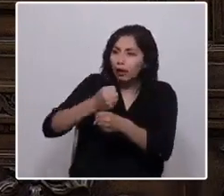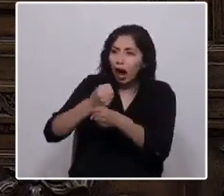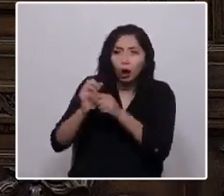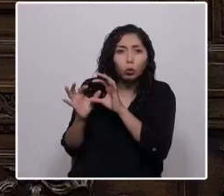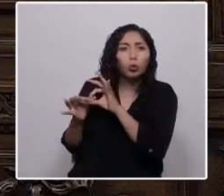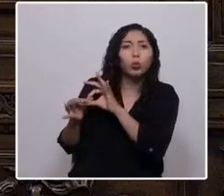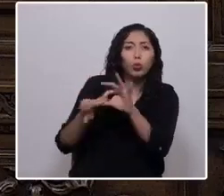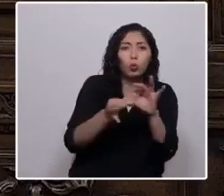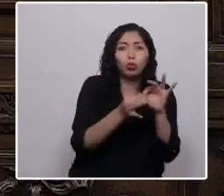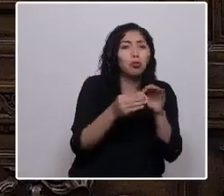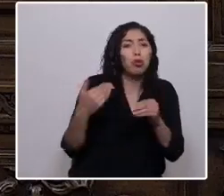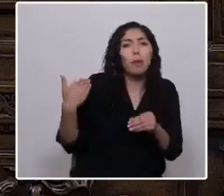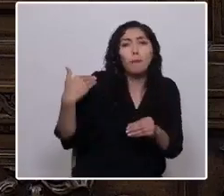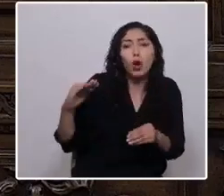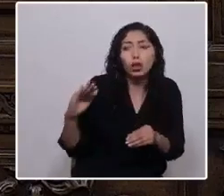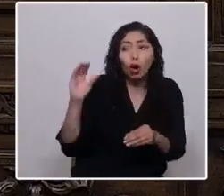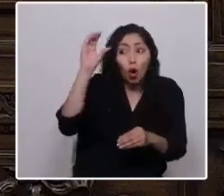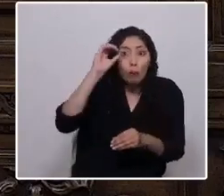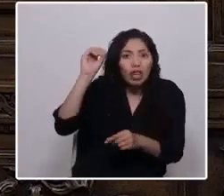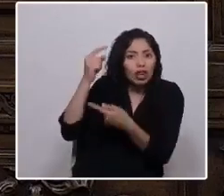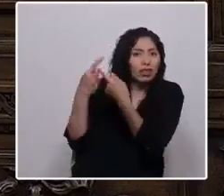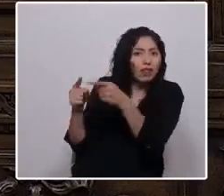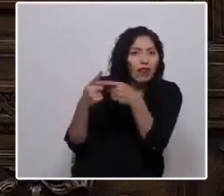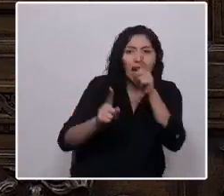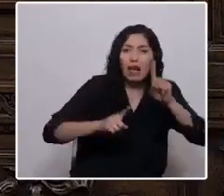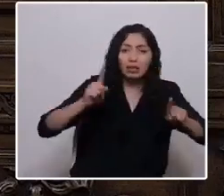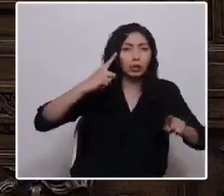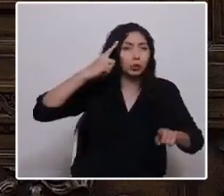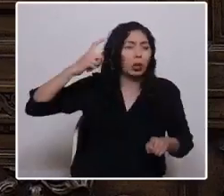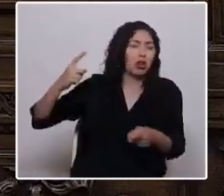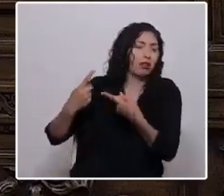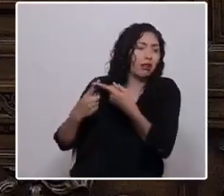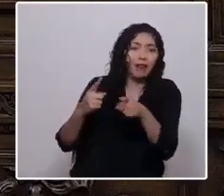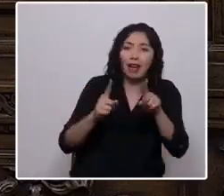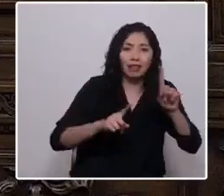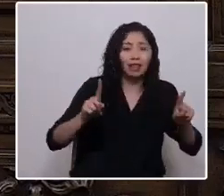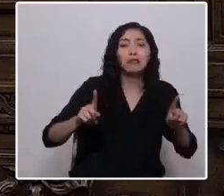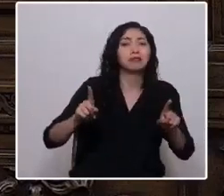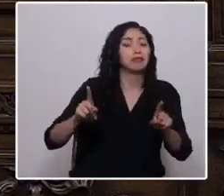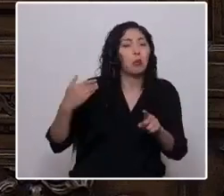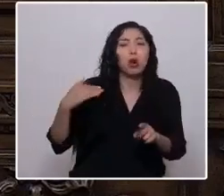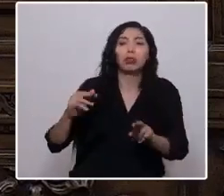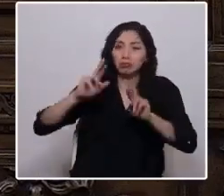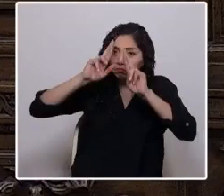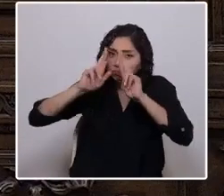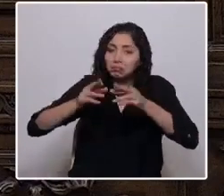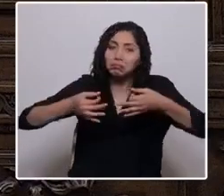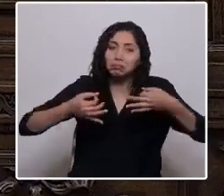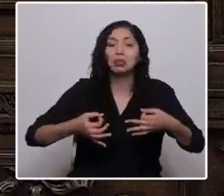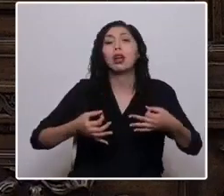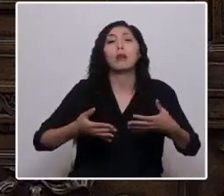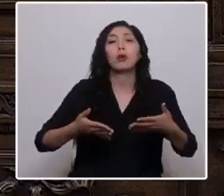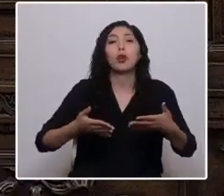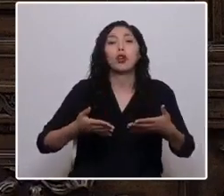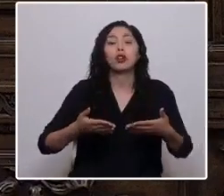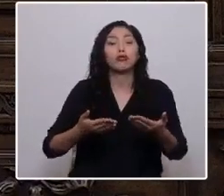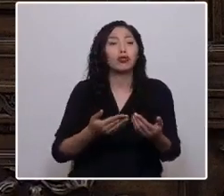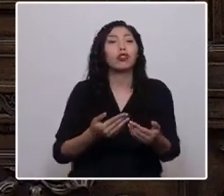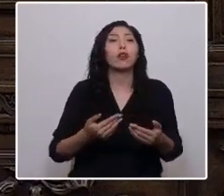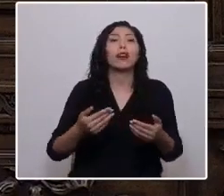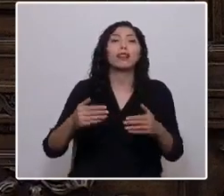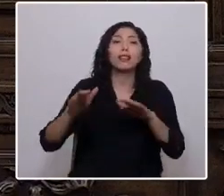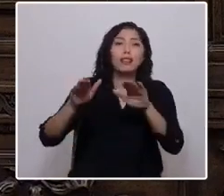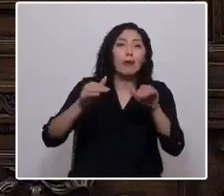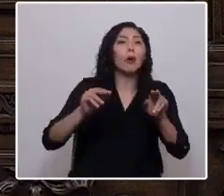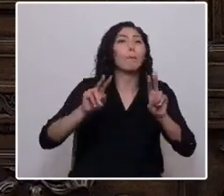allá de nuestras miradas diversas y nuestros sueños muy distintos por un país mejor. Hagamos un farc a la paz, a la justicia,